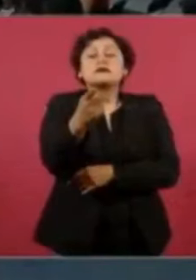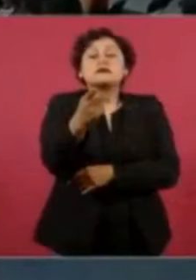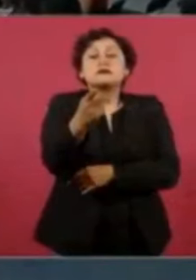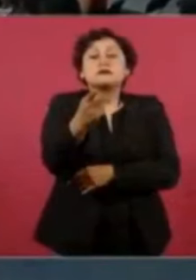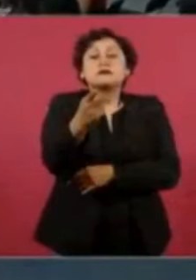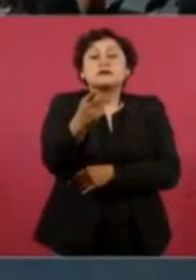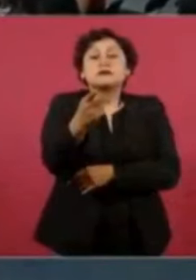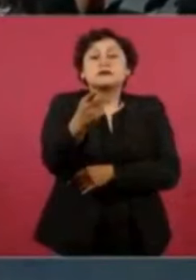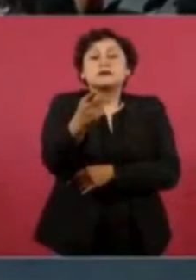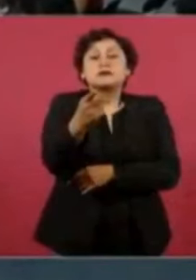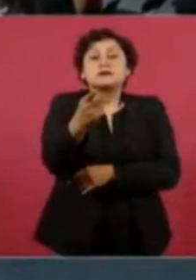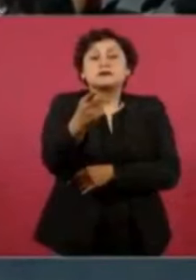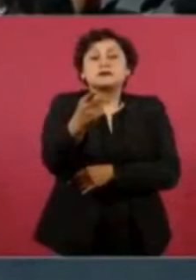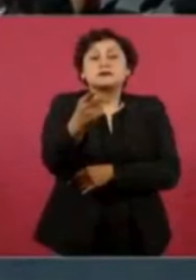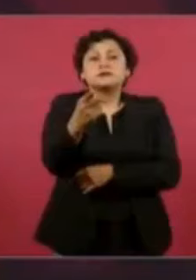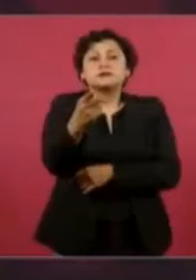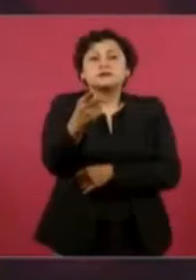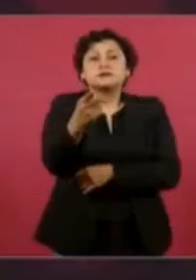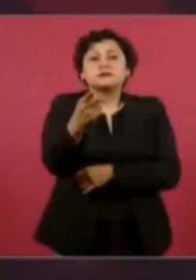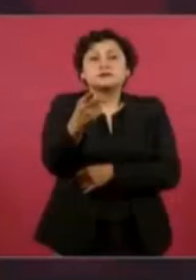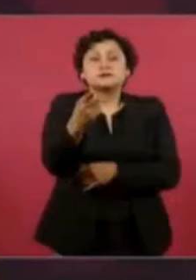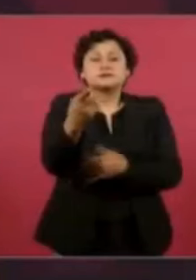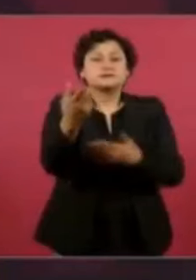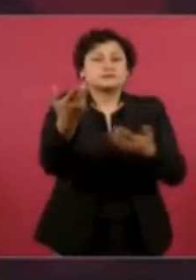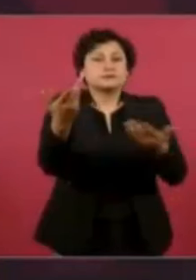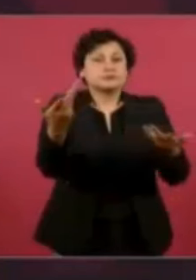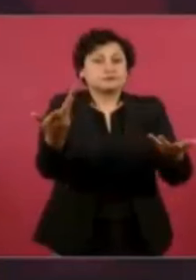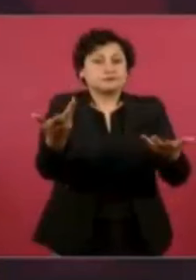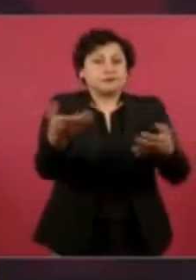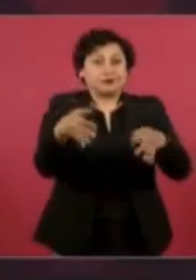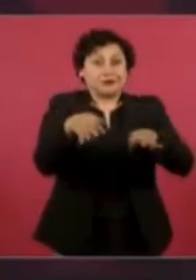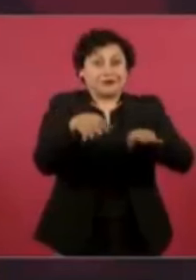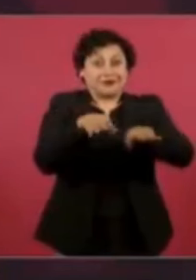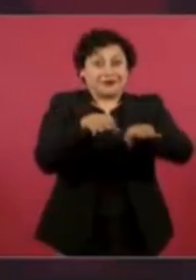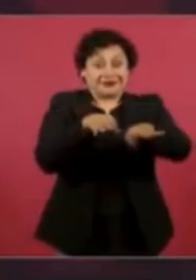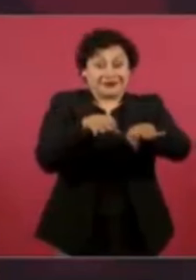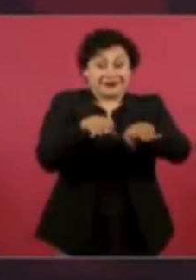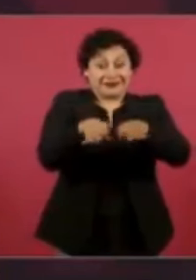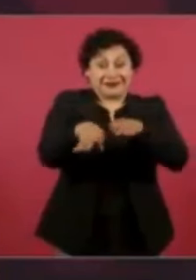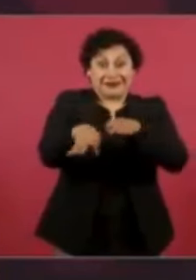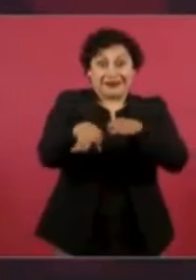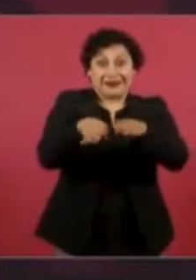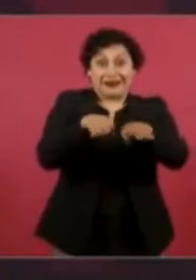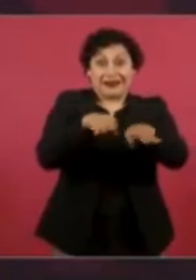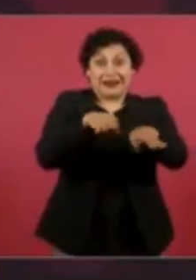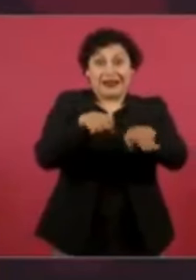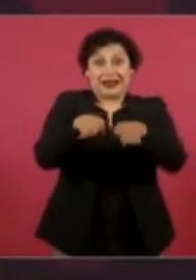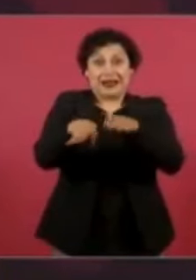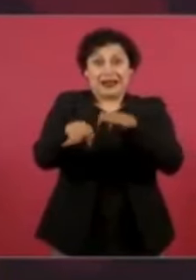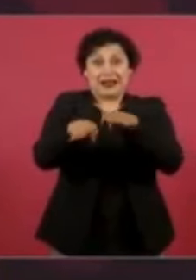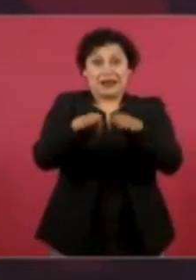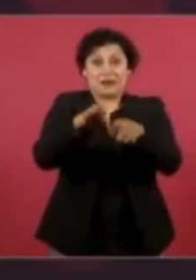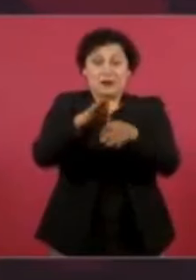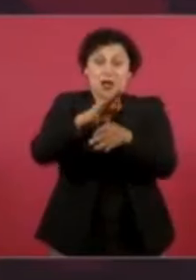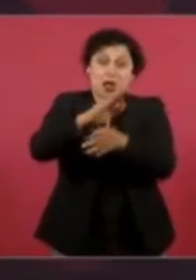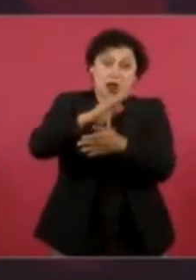se supone que las huelgas son precisamente para eso para presionar para que